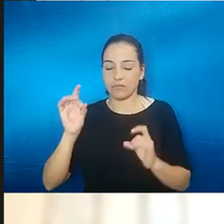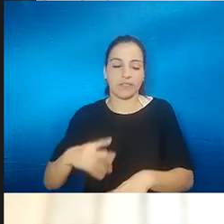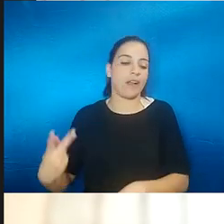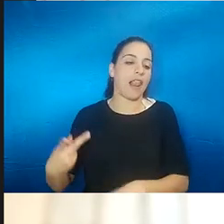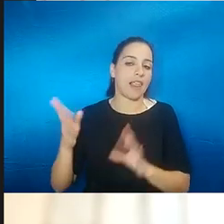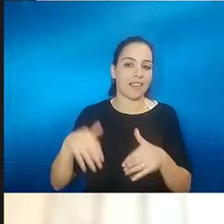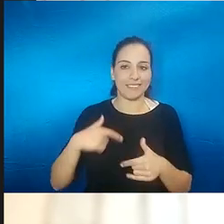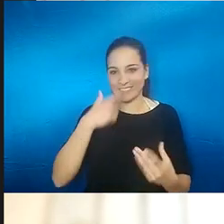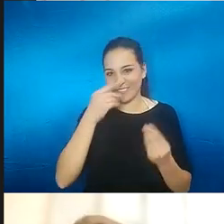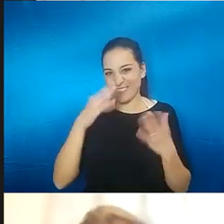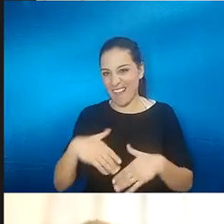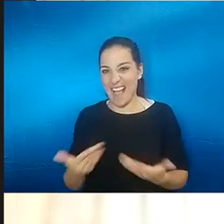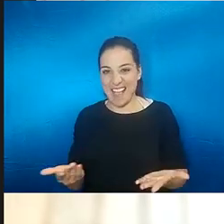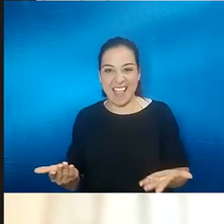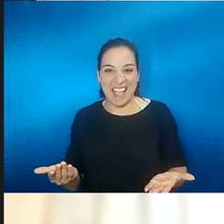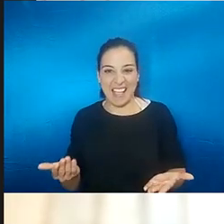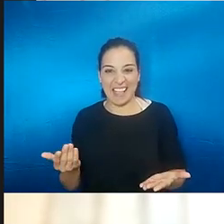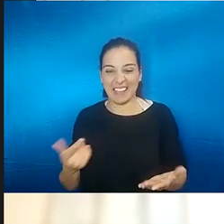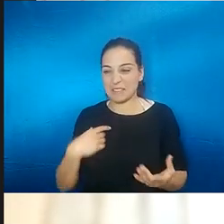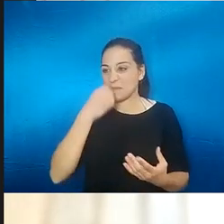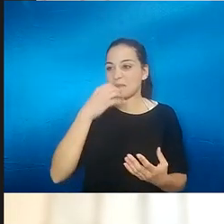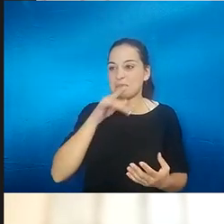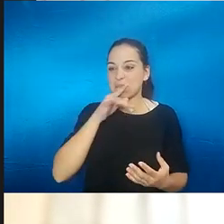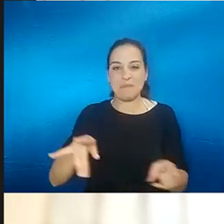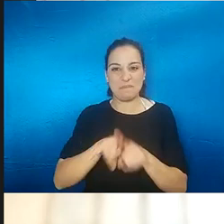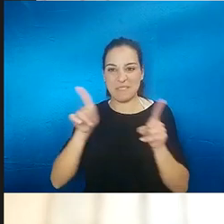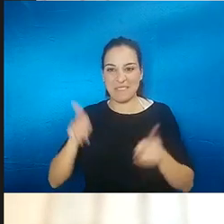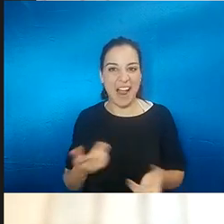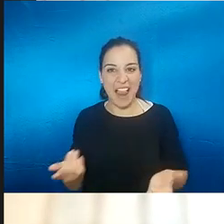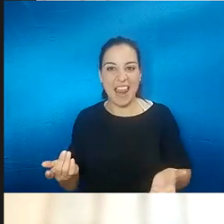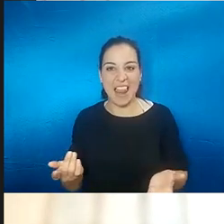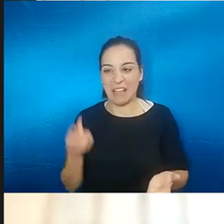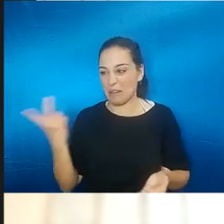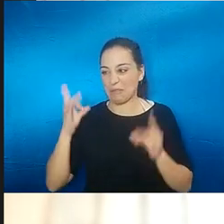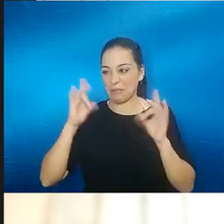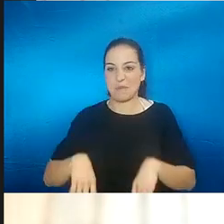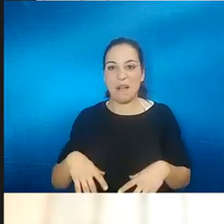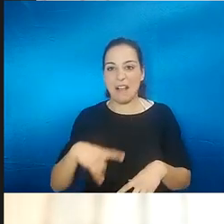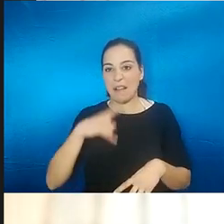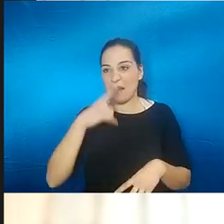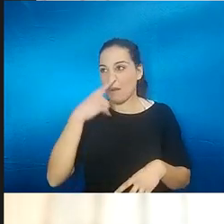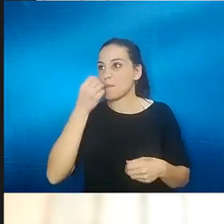es verdad que en ese momento dije somos iguales nos va a dar igual